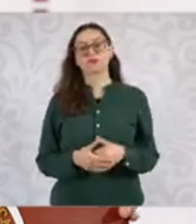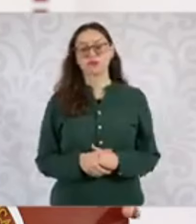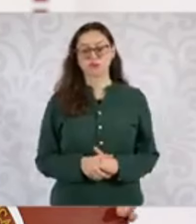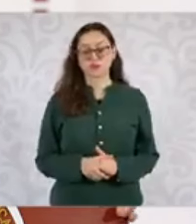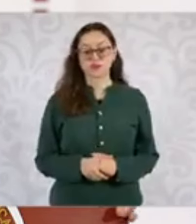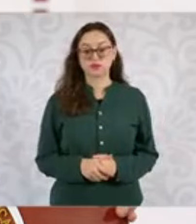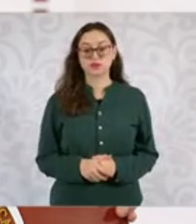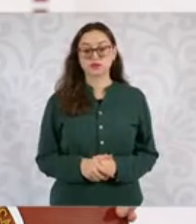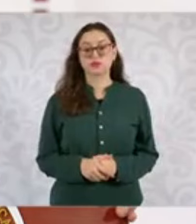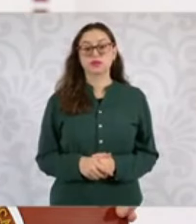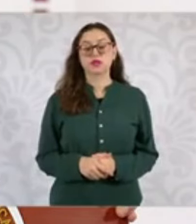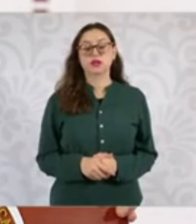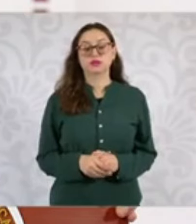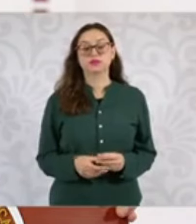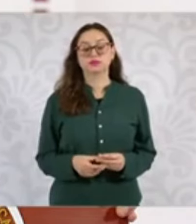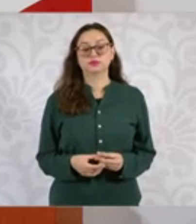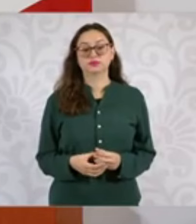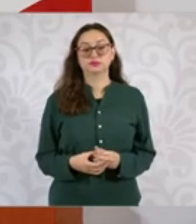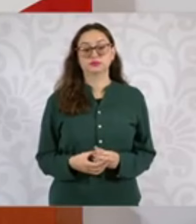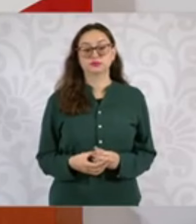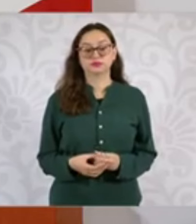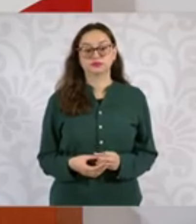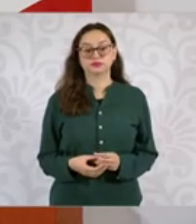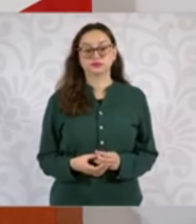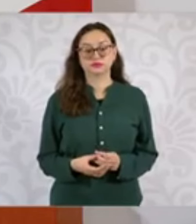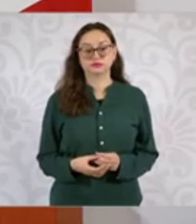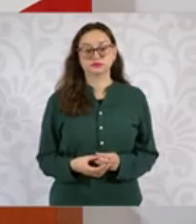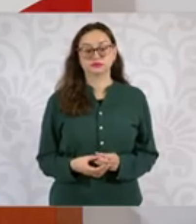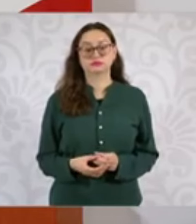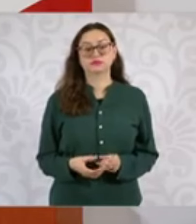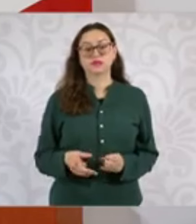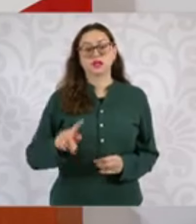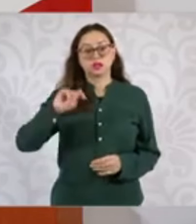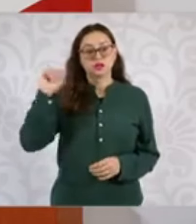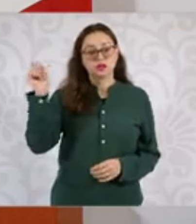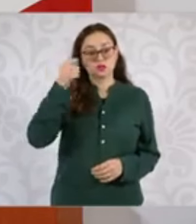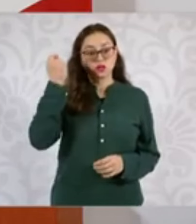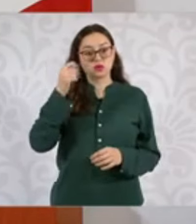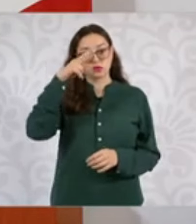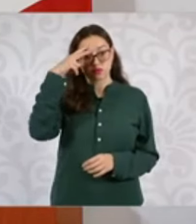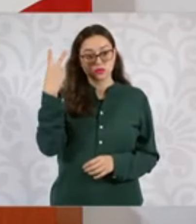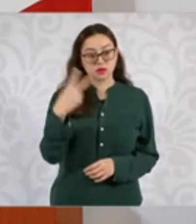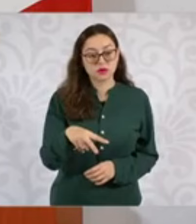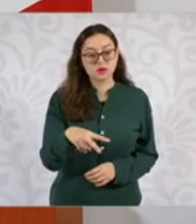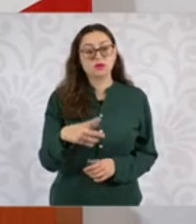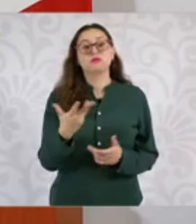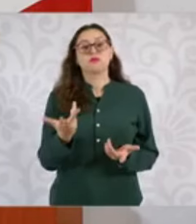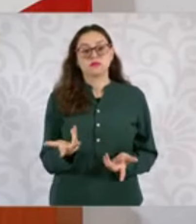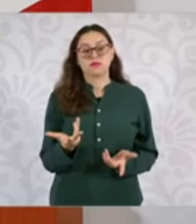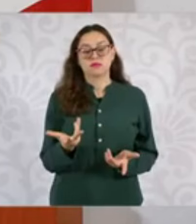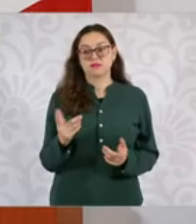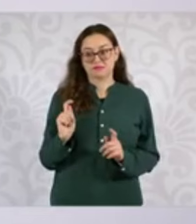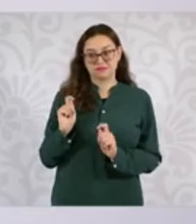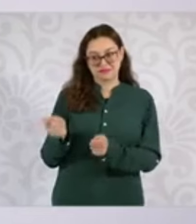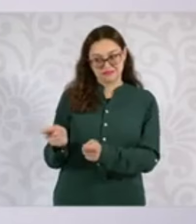de México, está aquí su director, el profesor Ramón Jiménez. Originalmente le habíamos puesto una